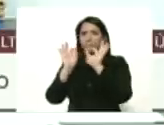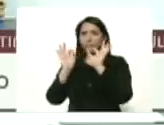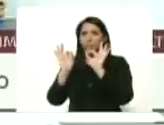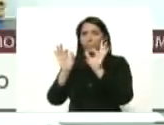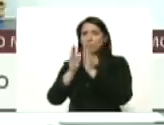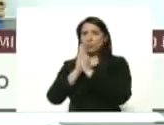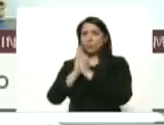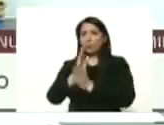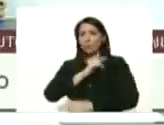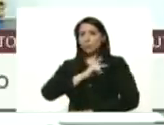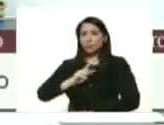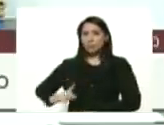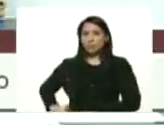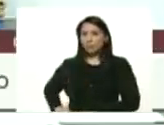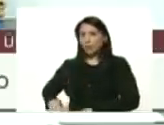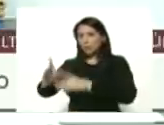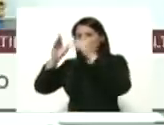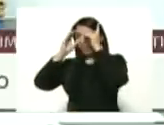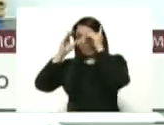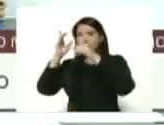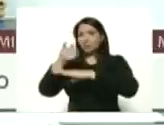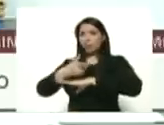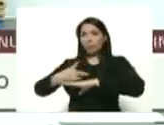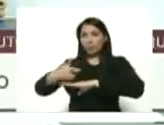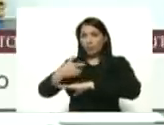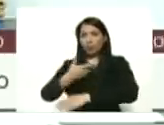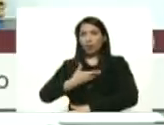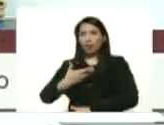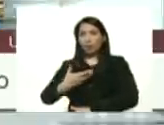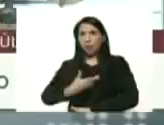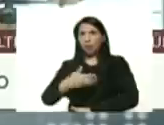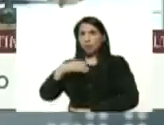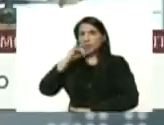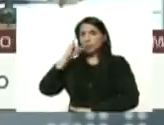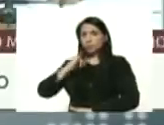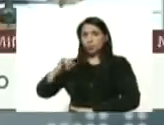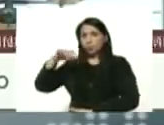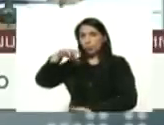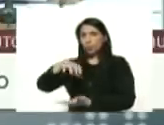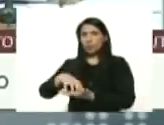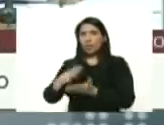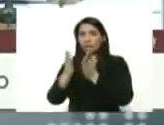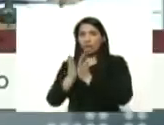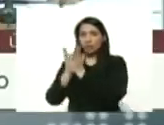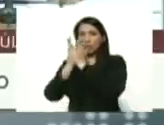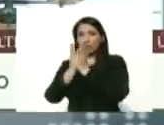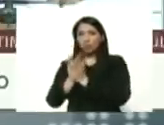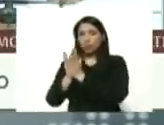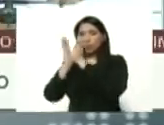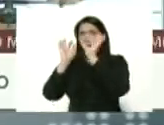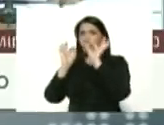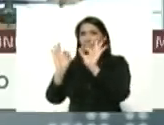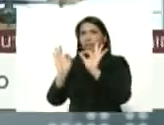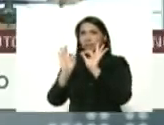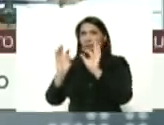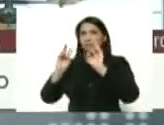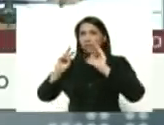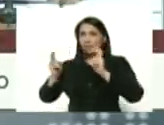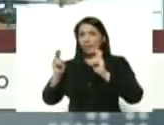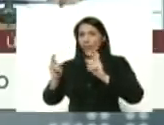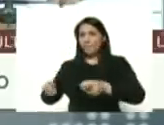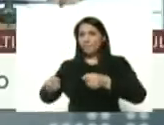vicepresidenta señor gobernador señor alcalde hacer un estudio especial del tema